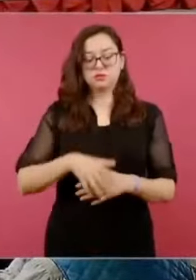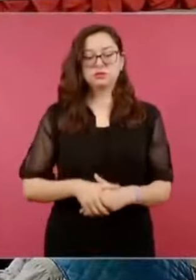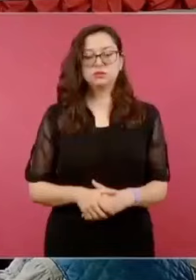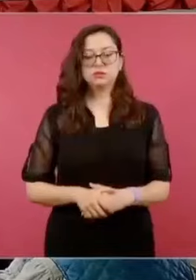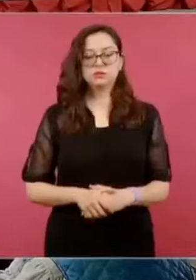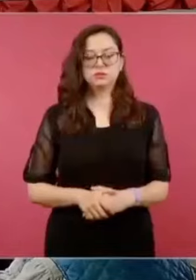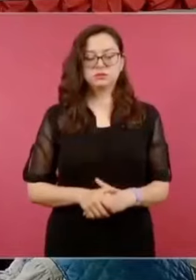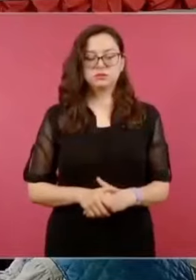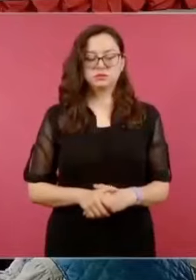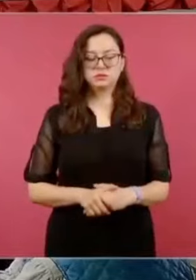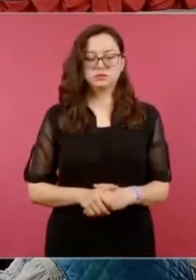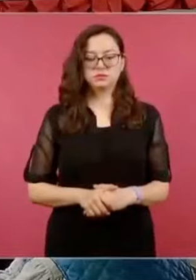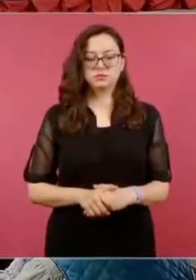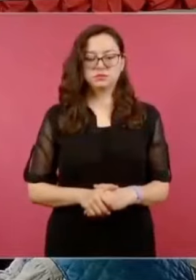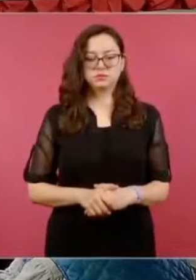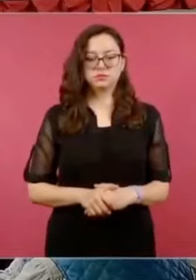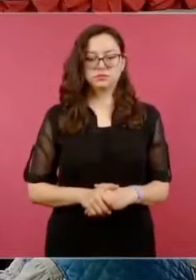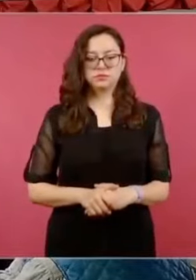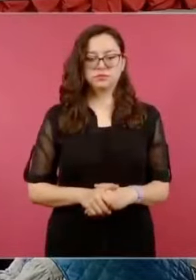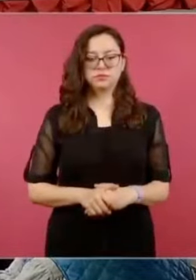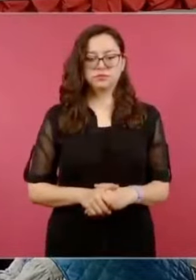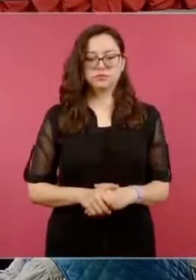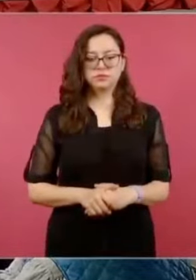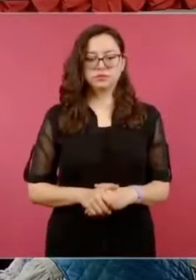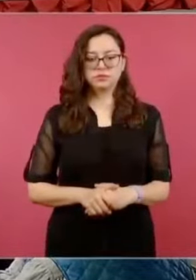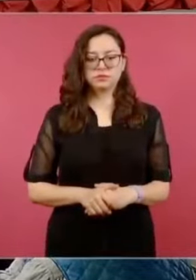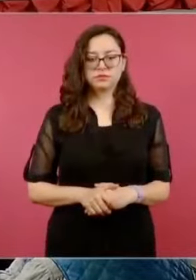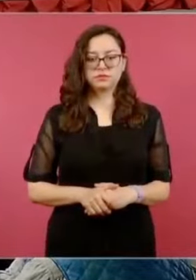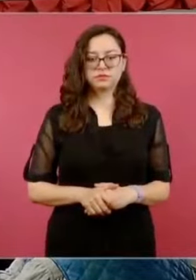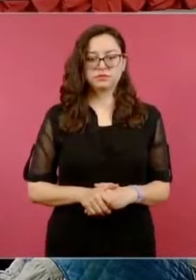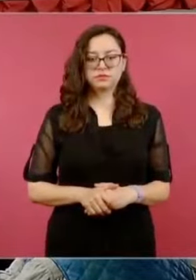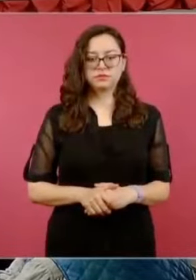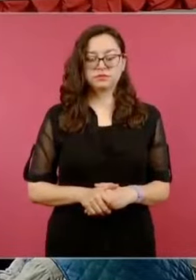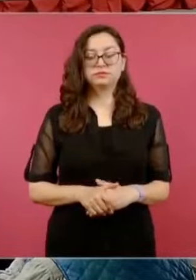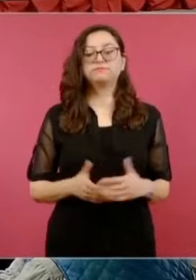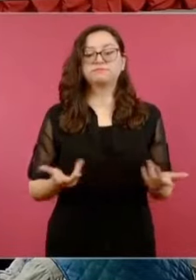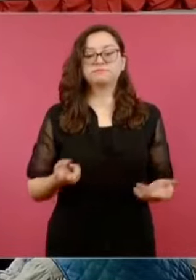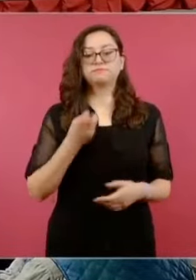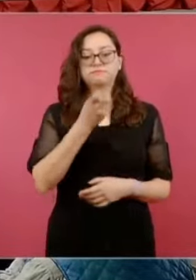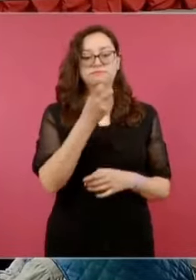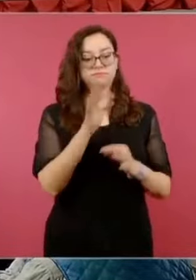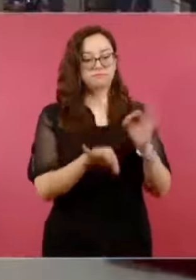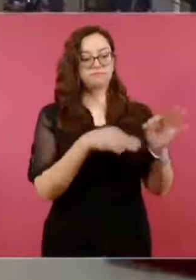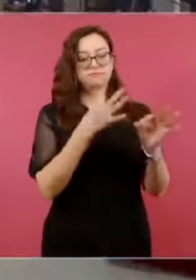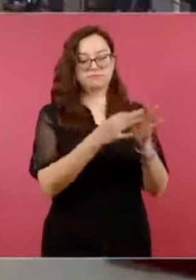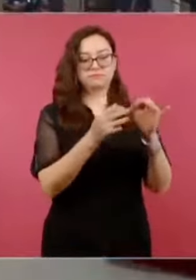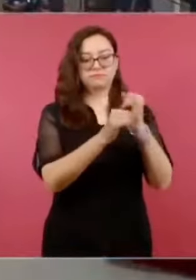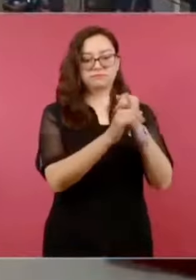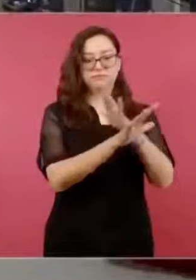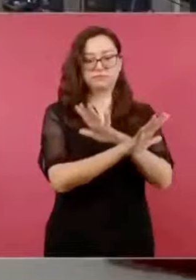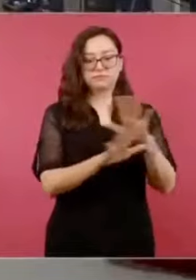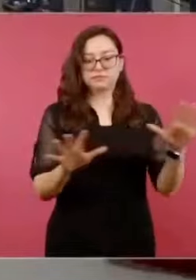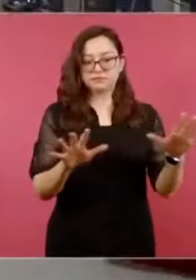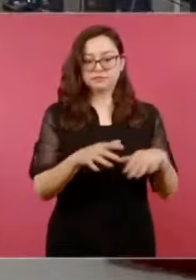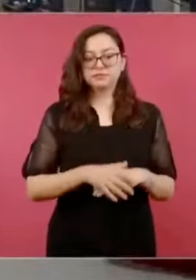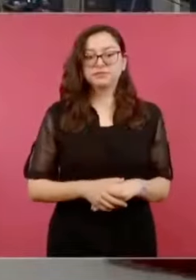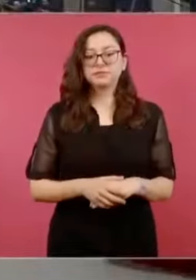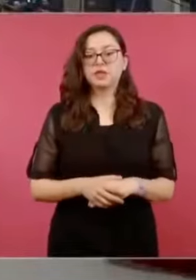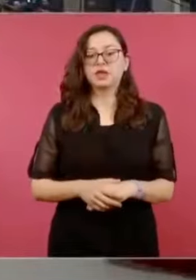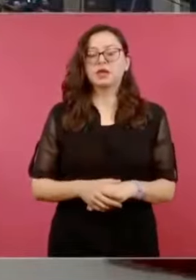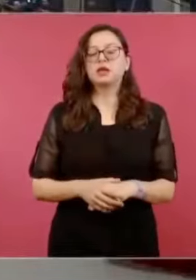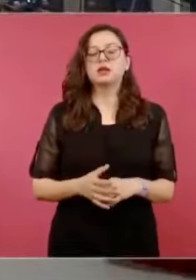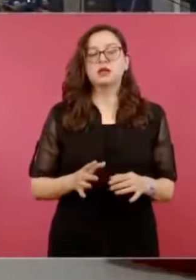sería en cuanto al informe. Con su permiso, señor presidente.